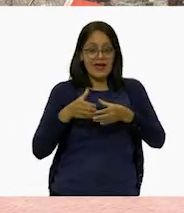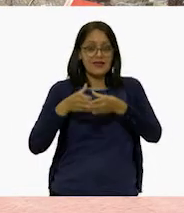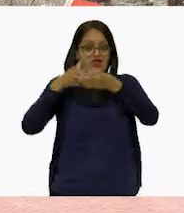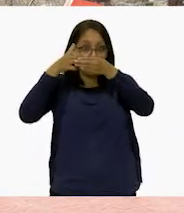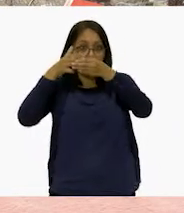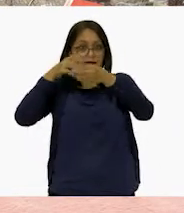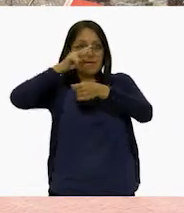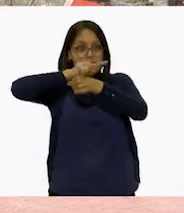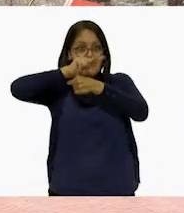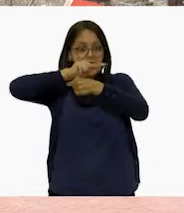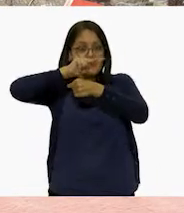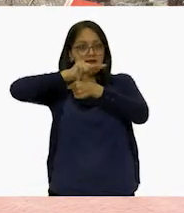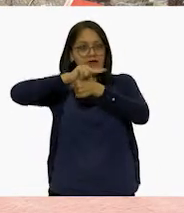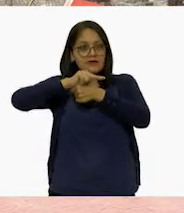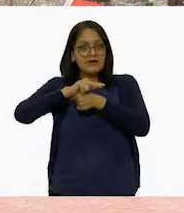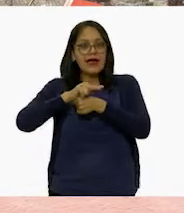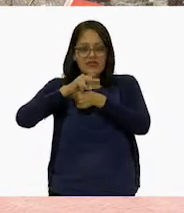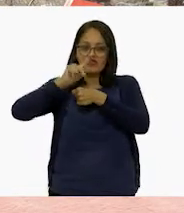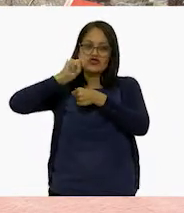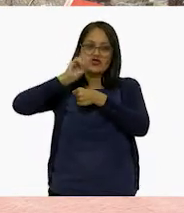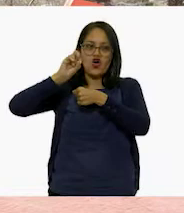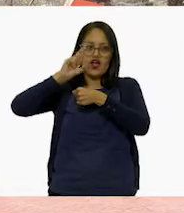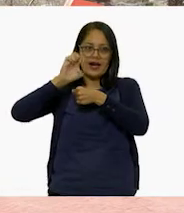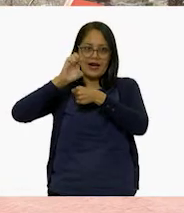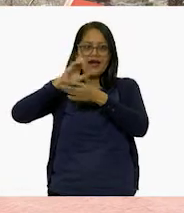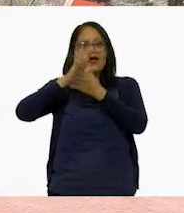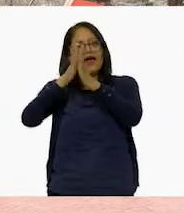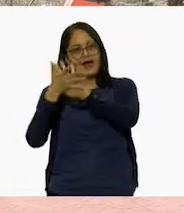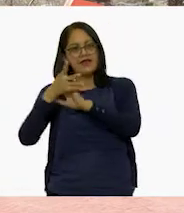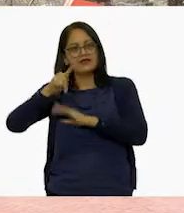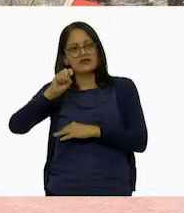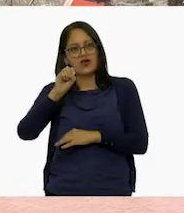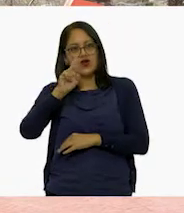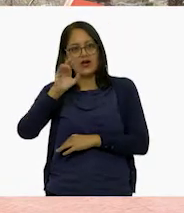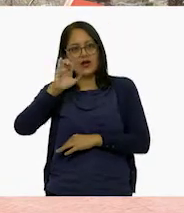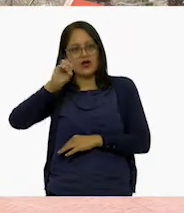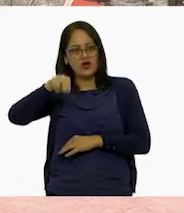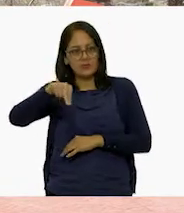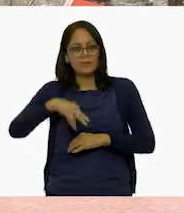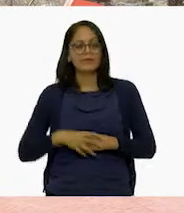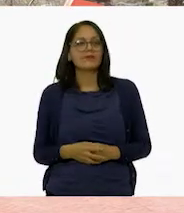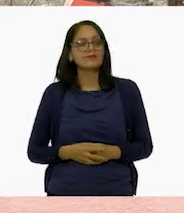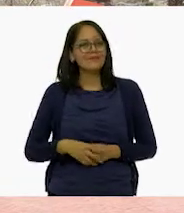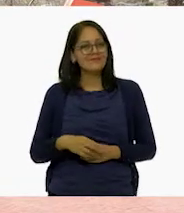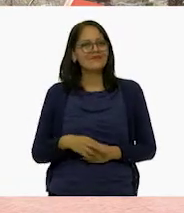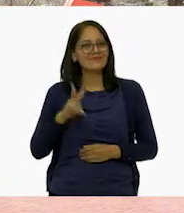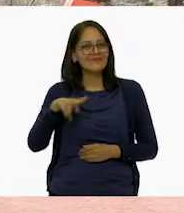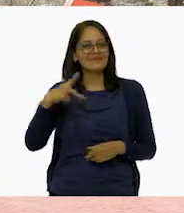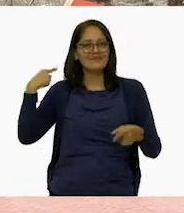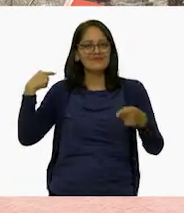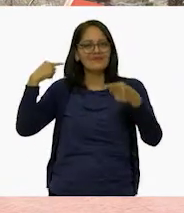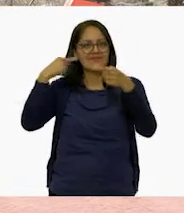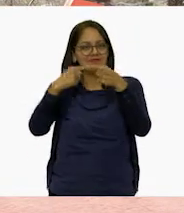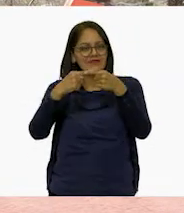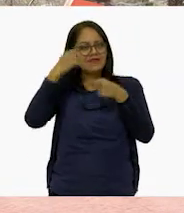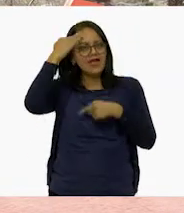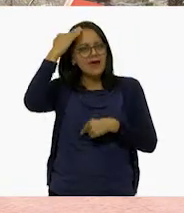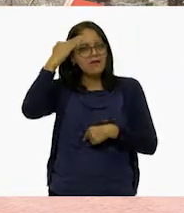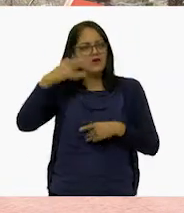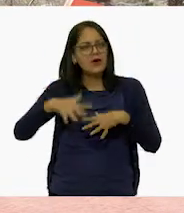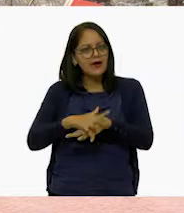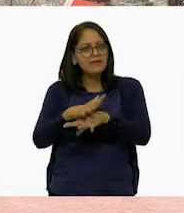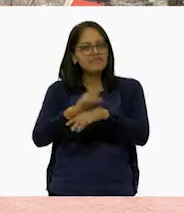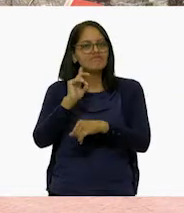torreón. Hablando de los cambios y transformaciones de los lugares a lo largo del tiempo, este es un claro ejemplo,